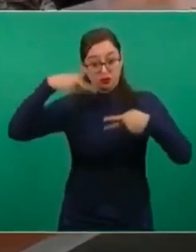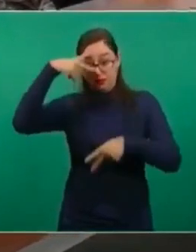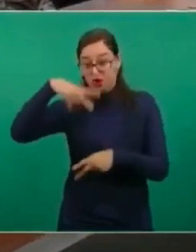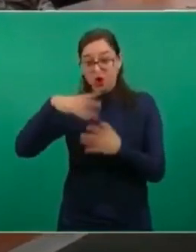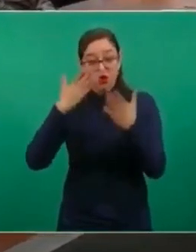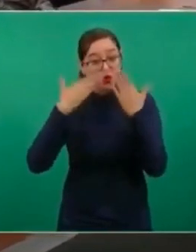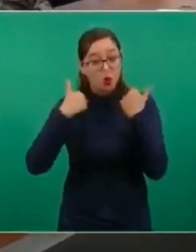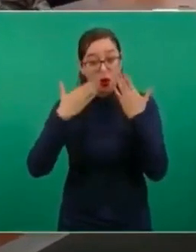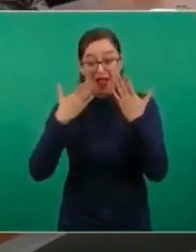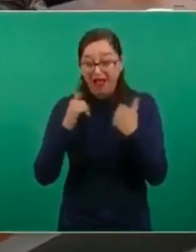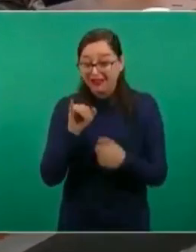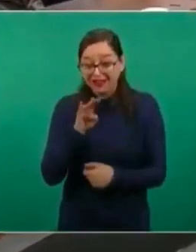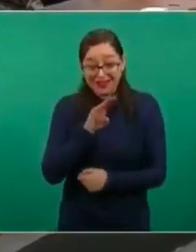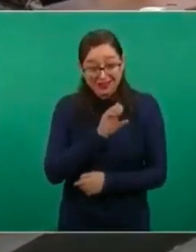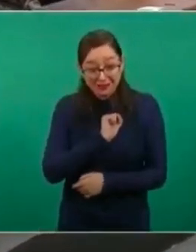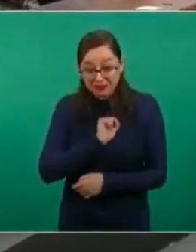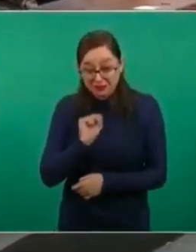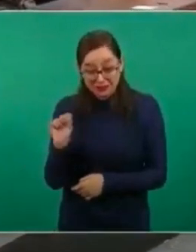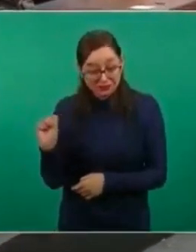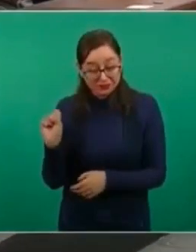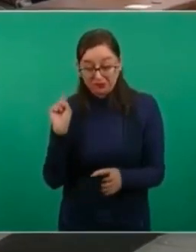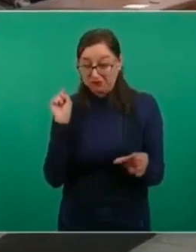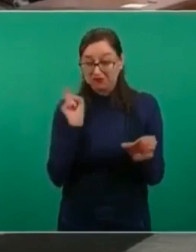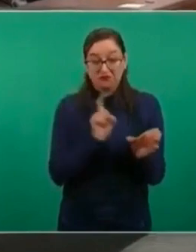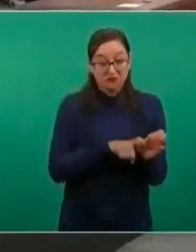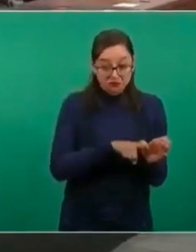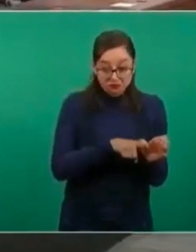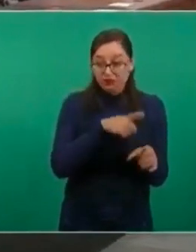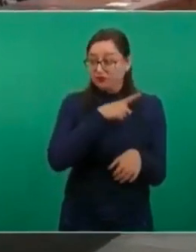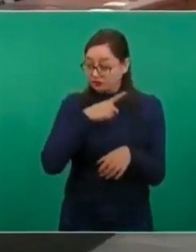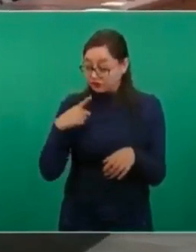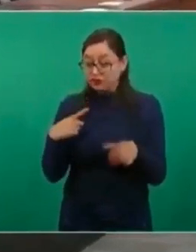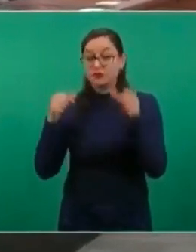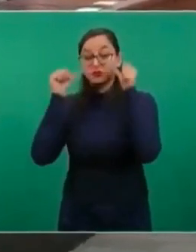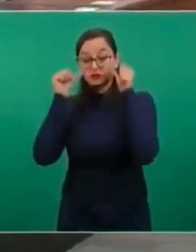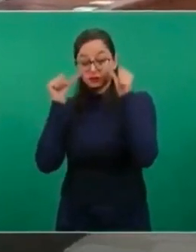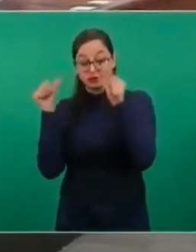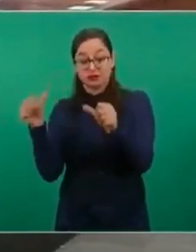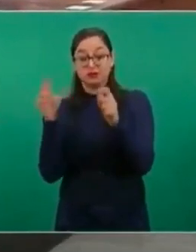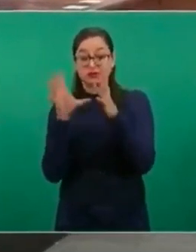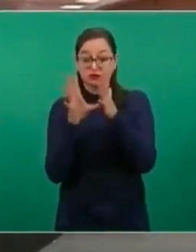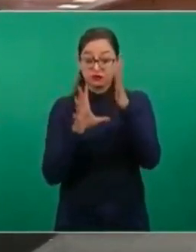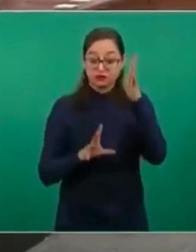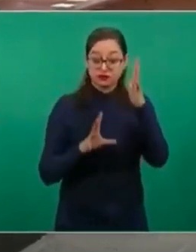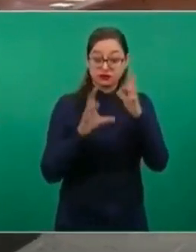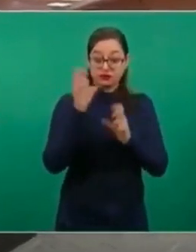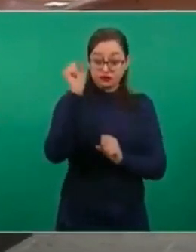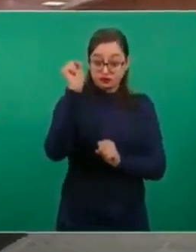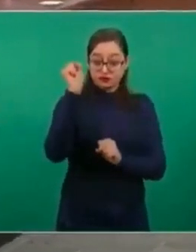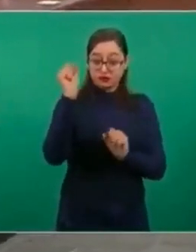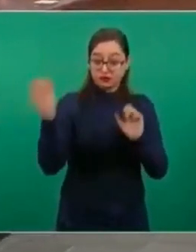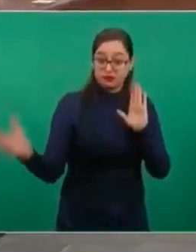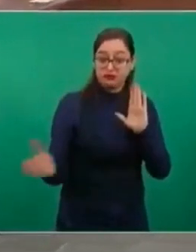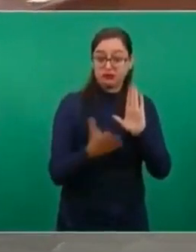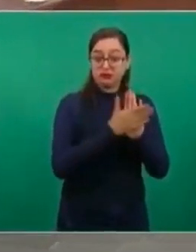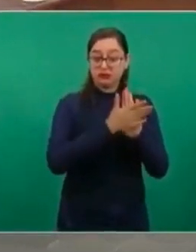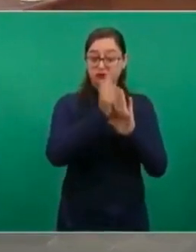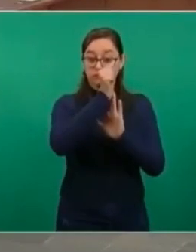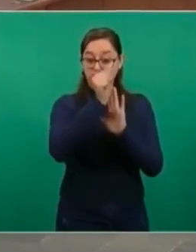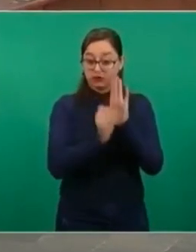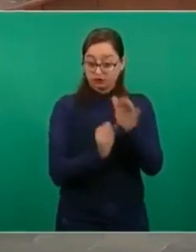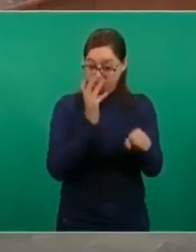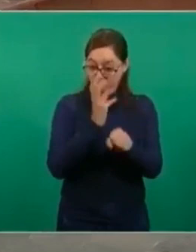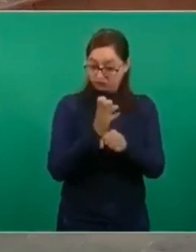seguridad social y hacer realidad lo que establece la Constitución en su artículo